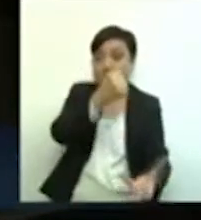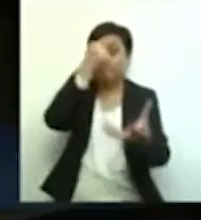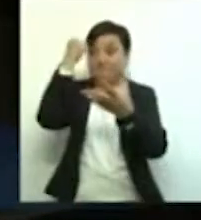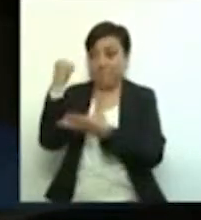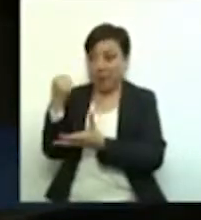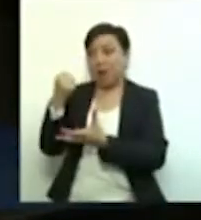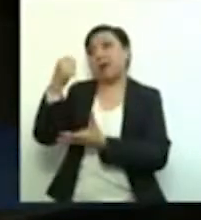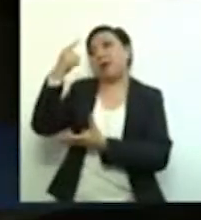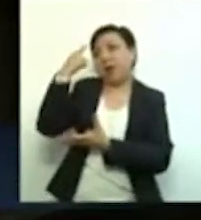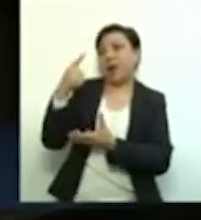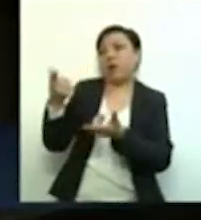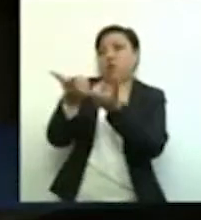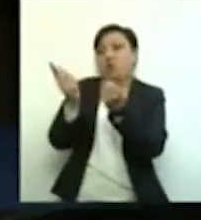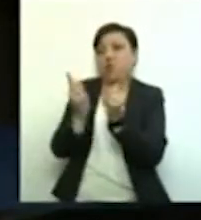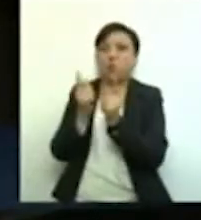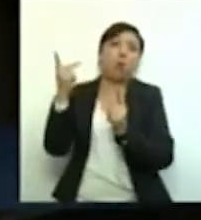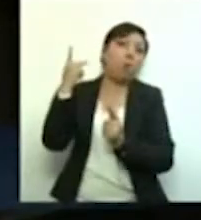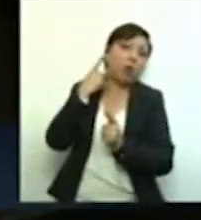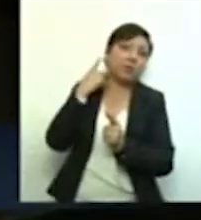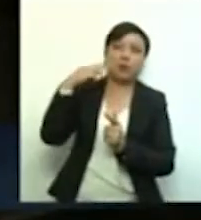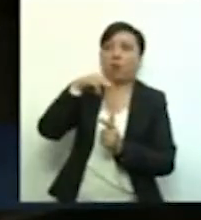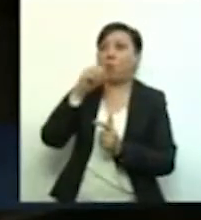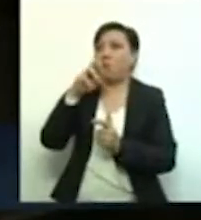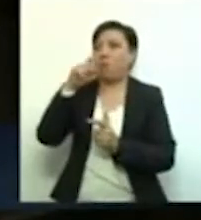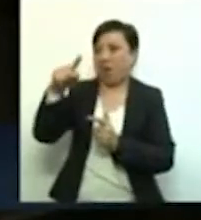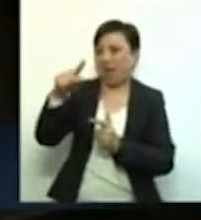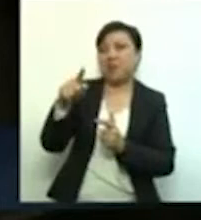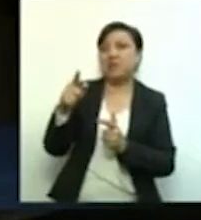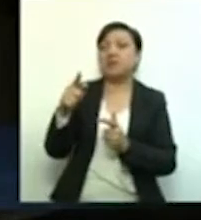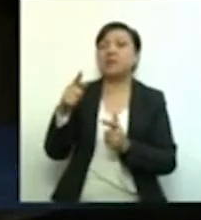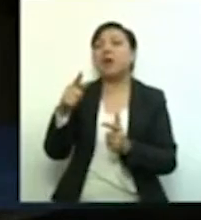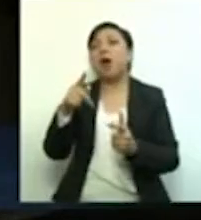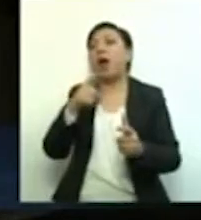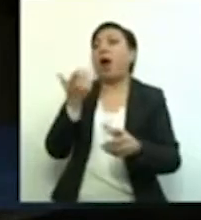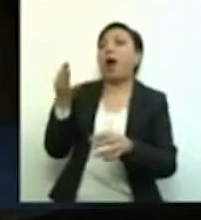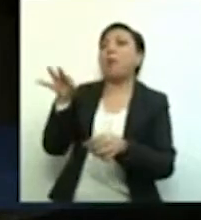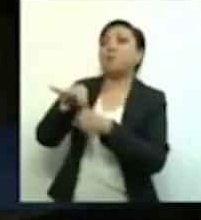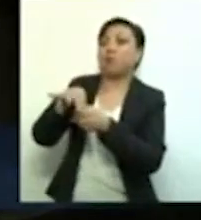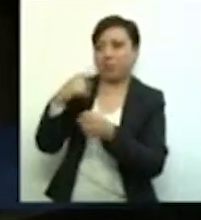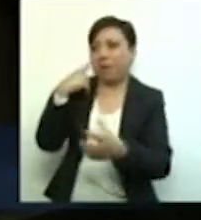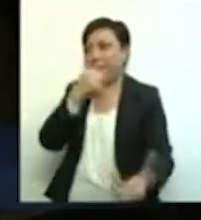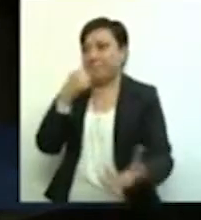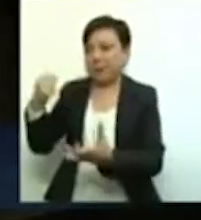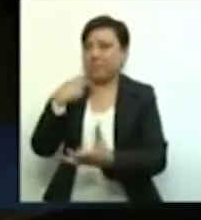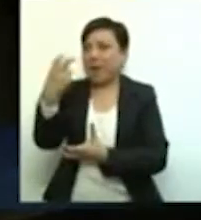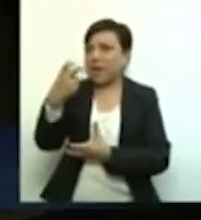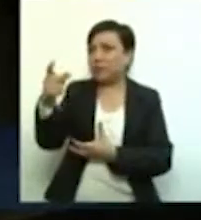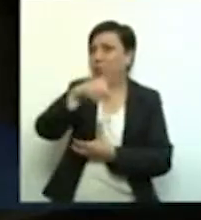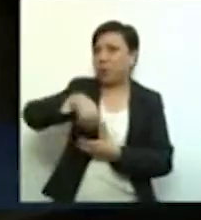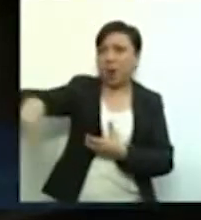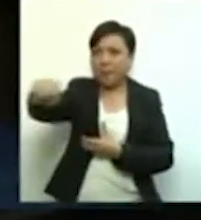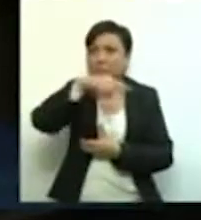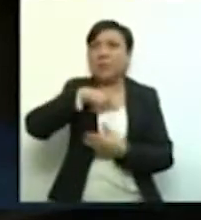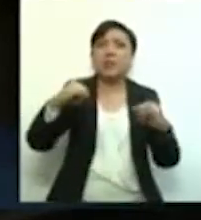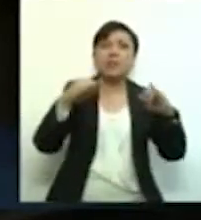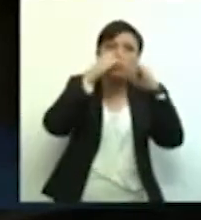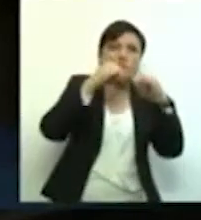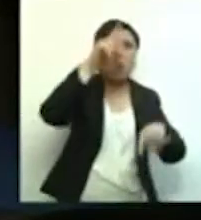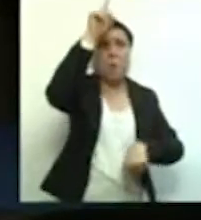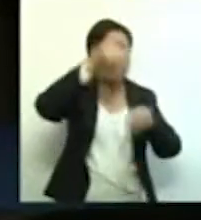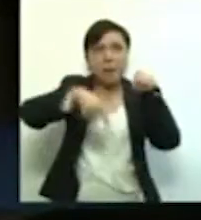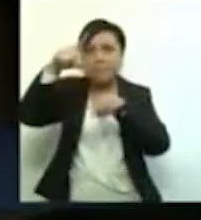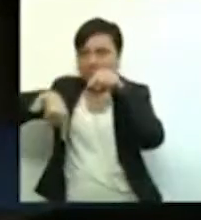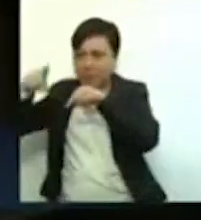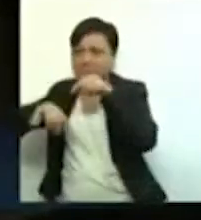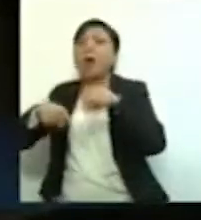partido a través de los llamados programas sociales. Este razonamiento único de desaparecer instituciones porque ha